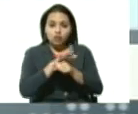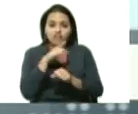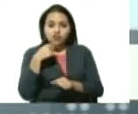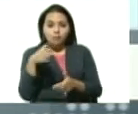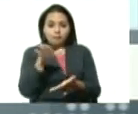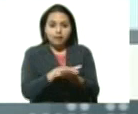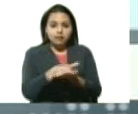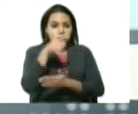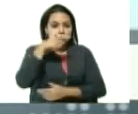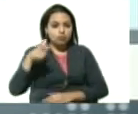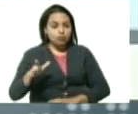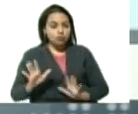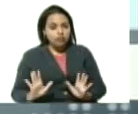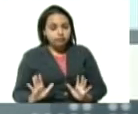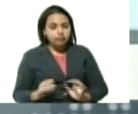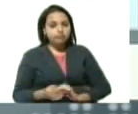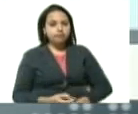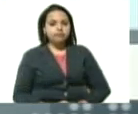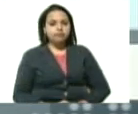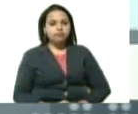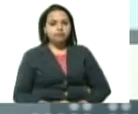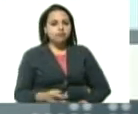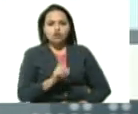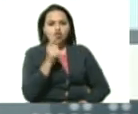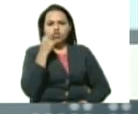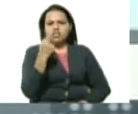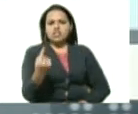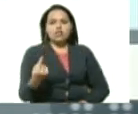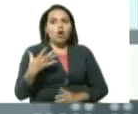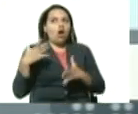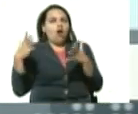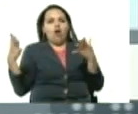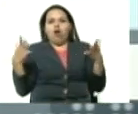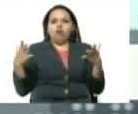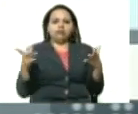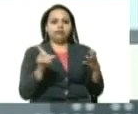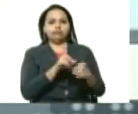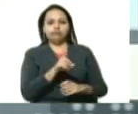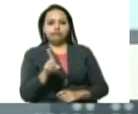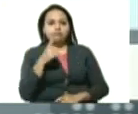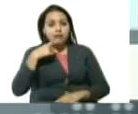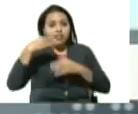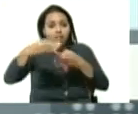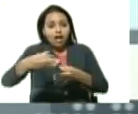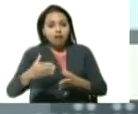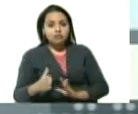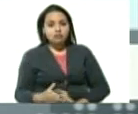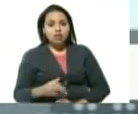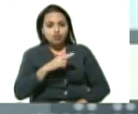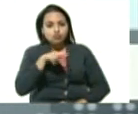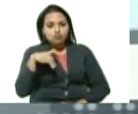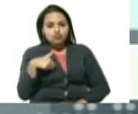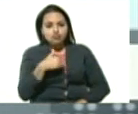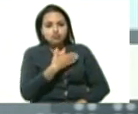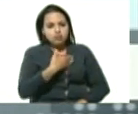no estoy exagerando y nosotros queremos salud